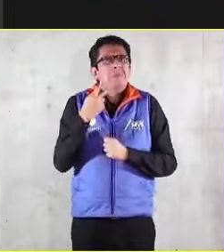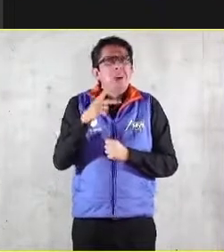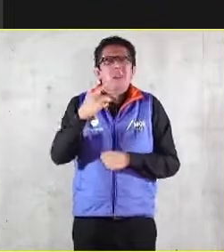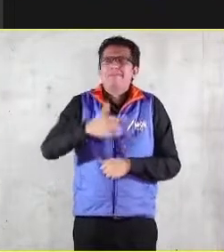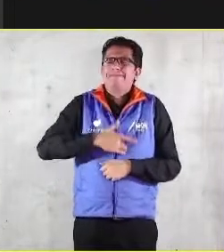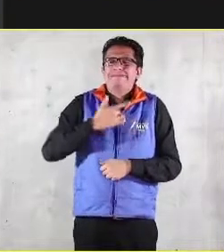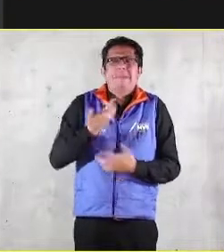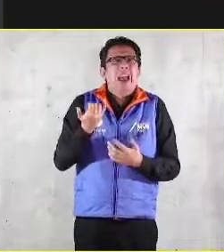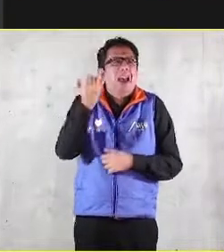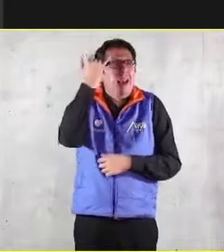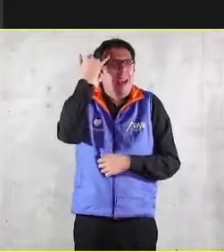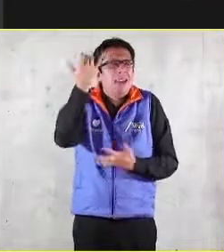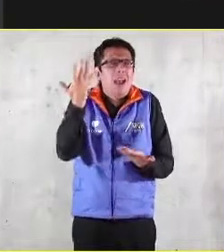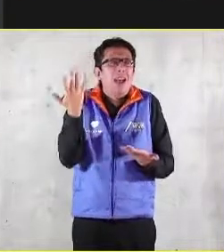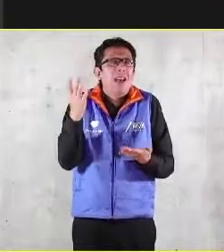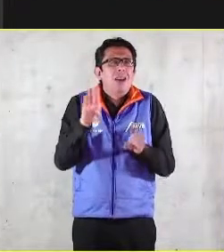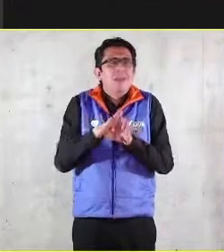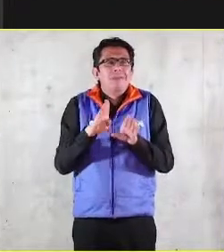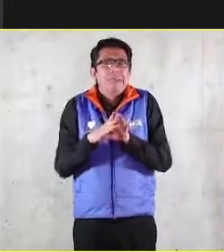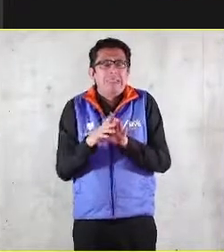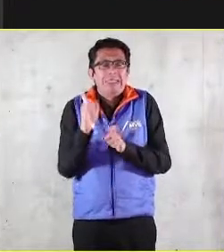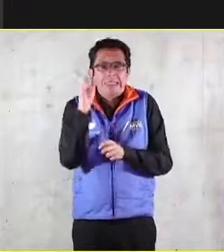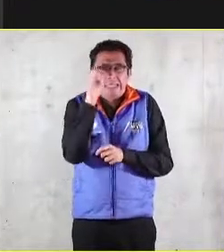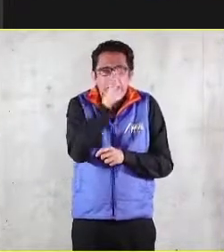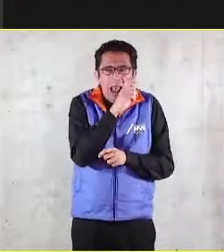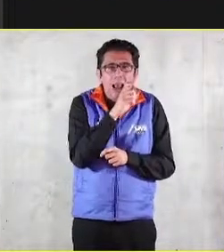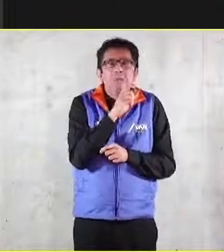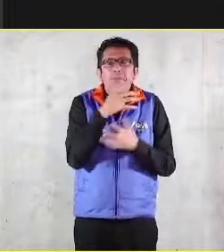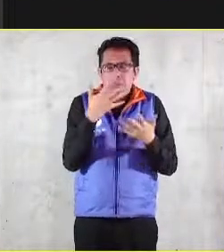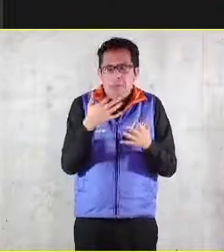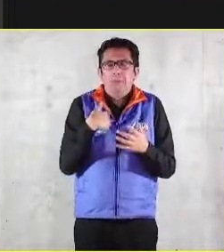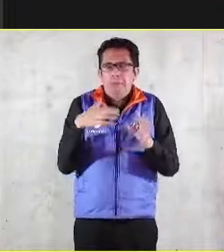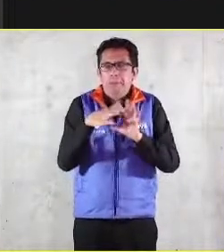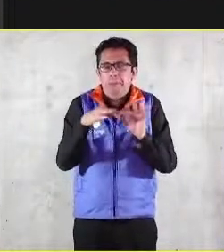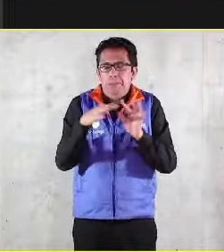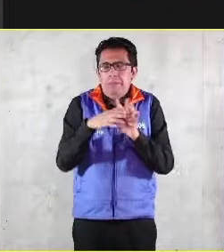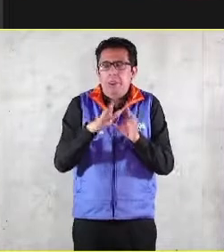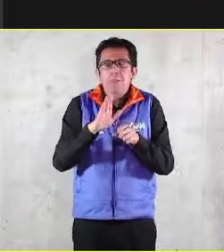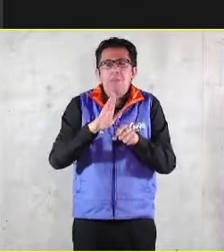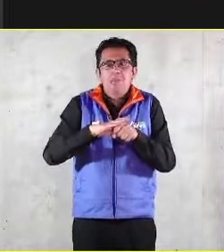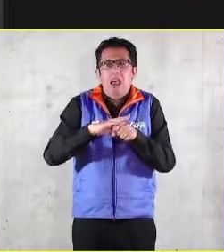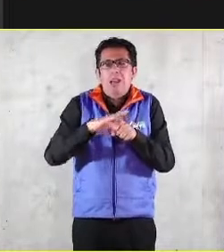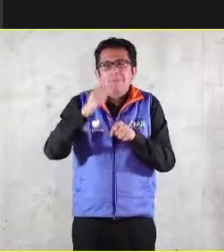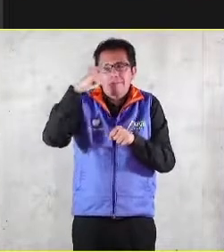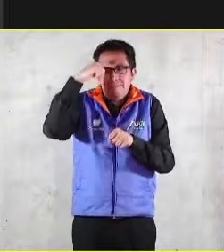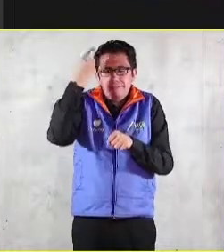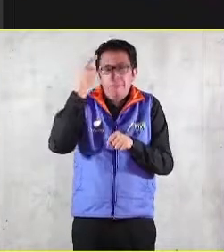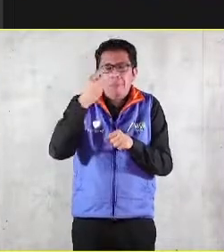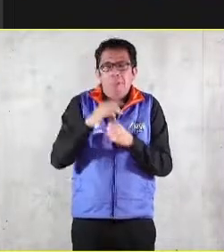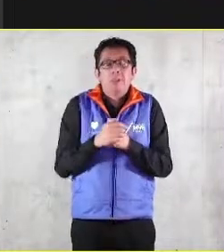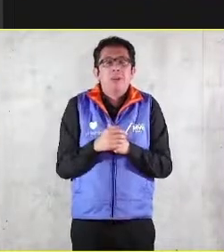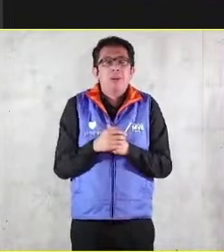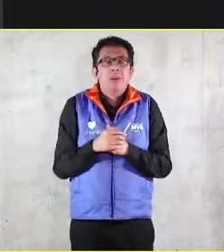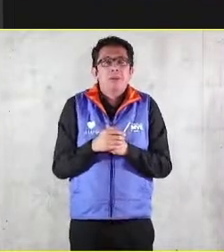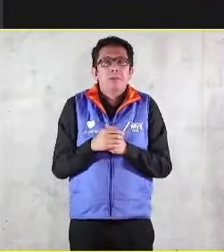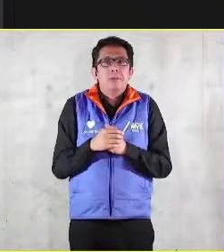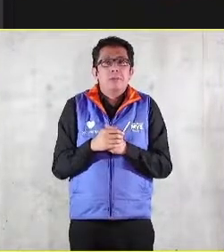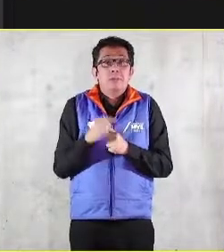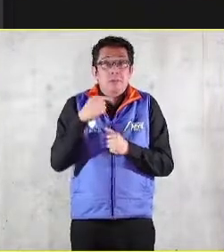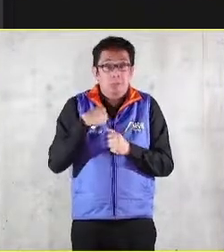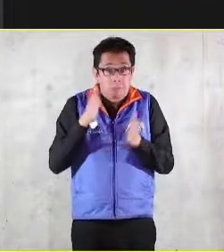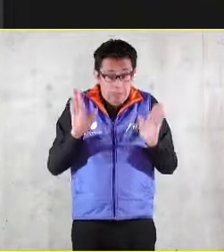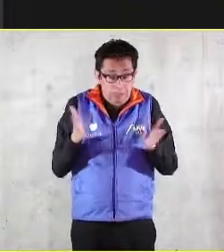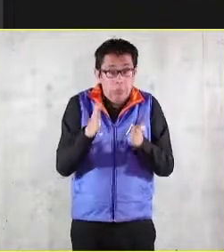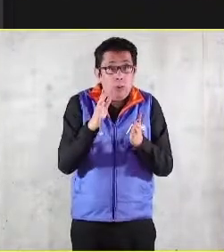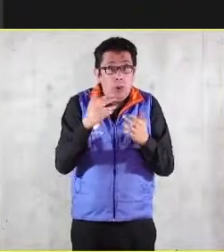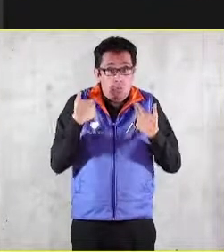romántico veámoslo pragmáticamente porque cuando yo desarrollo al ser humano en todas sus dimensiones será más pleno y por